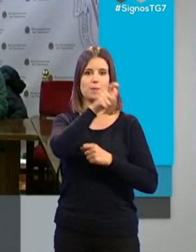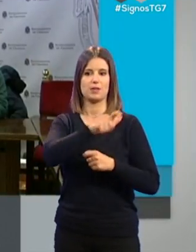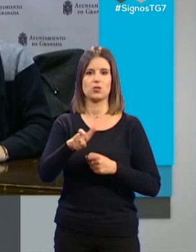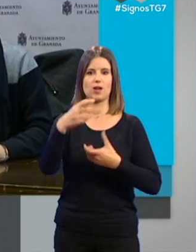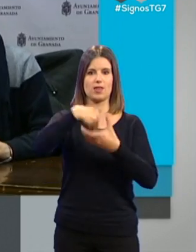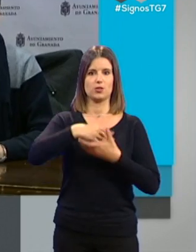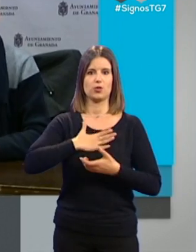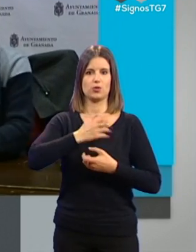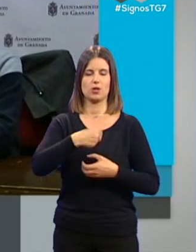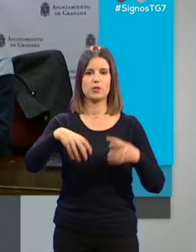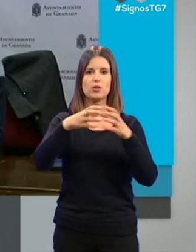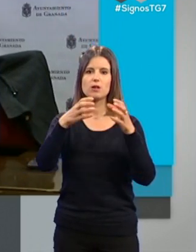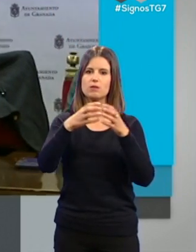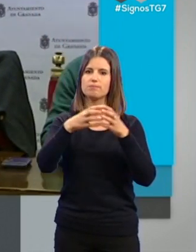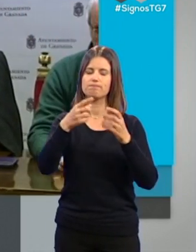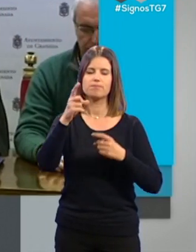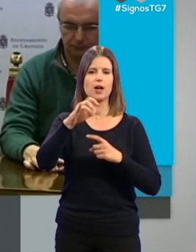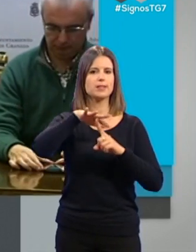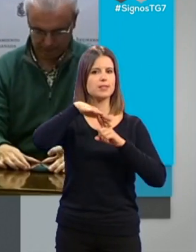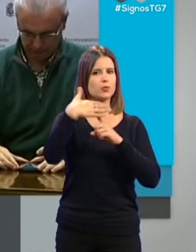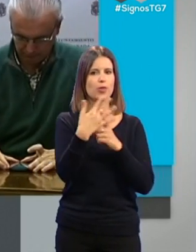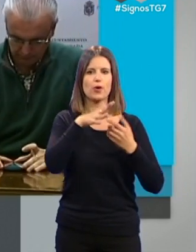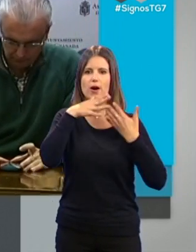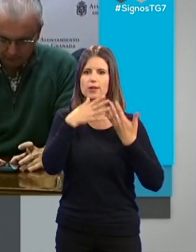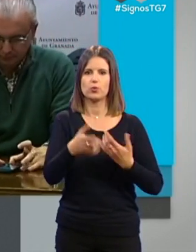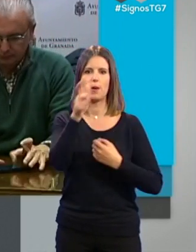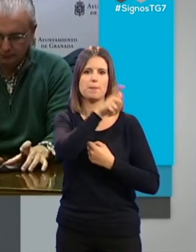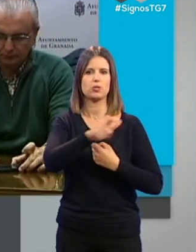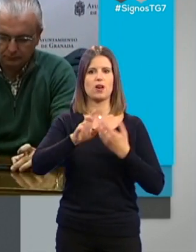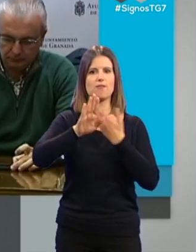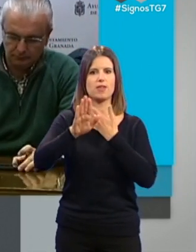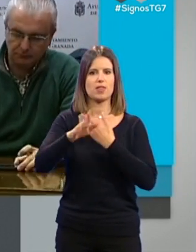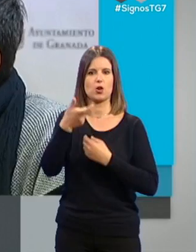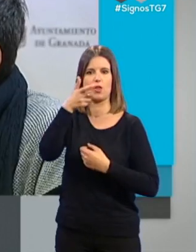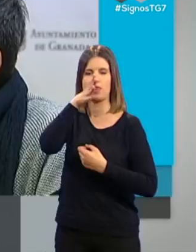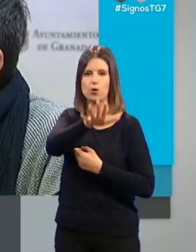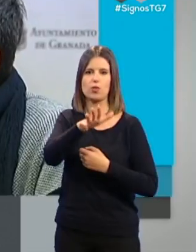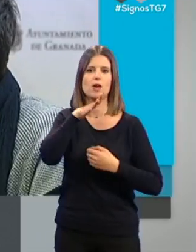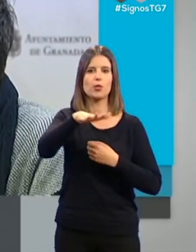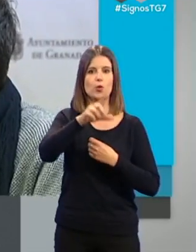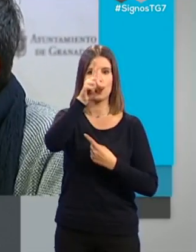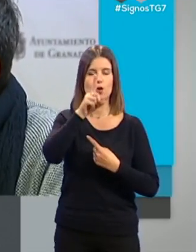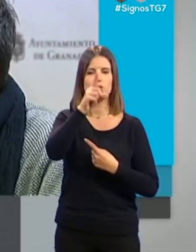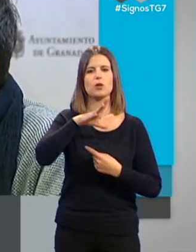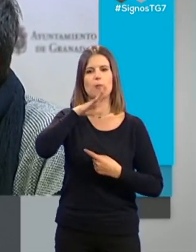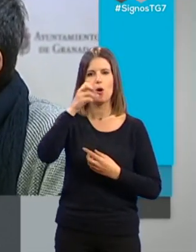Ayuntamiento de Granada ha denunciado la situación que están viviendo los vecinos y familias de la zona norte de Granada por los cortes de luz que se